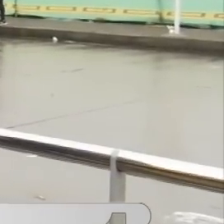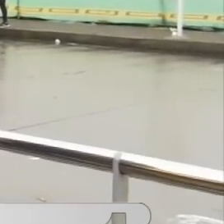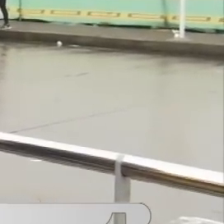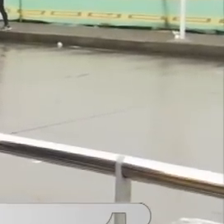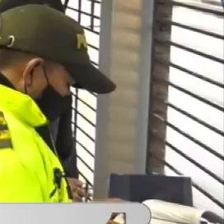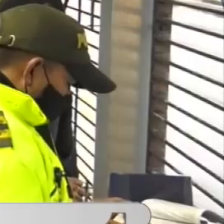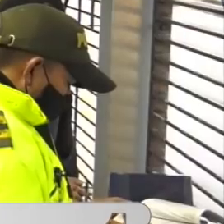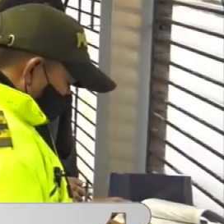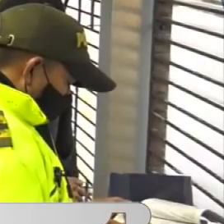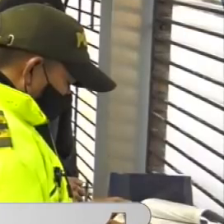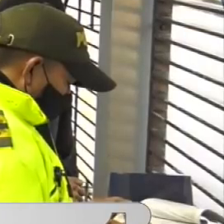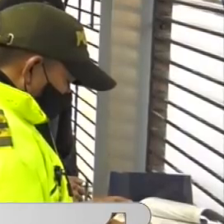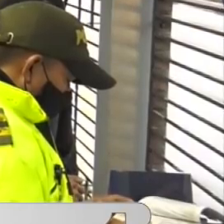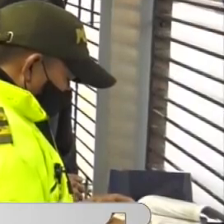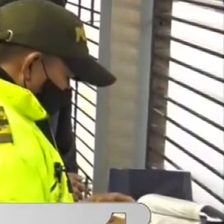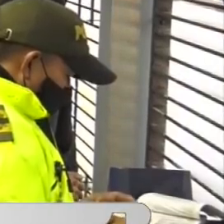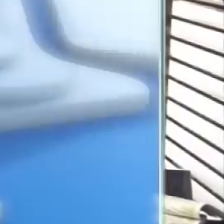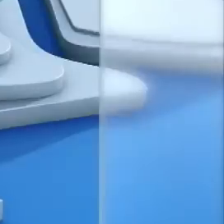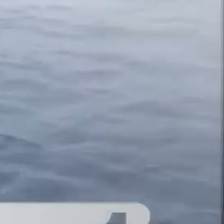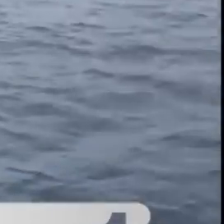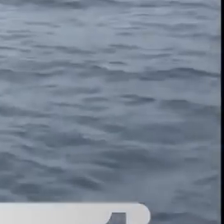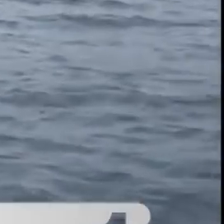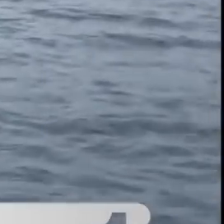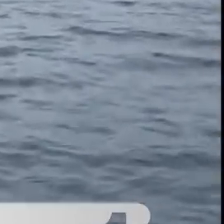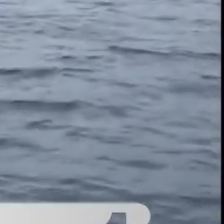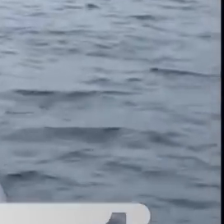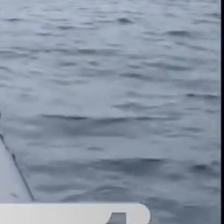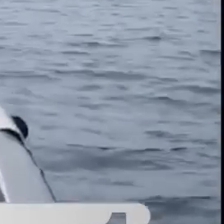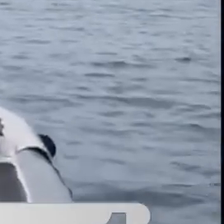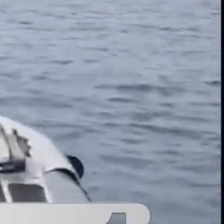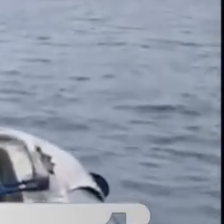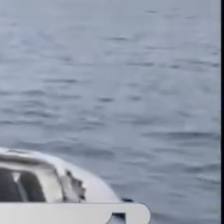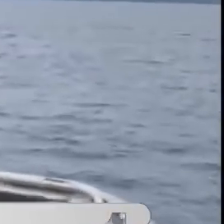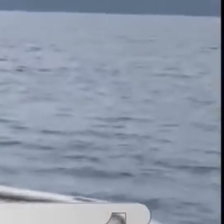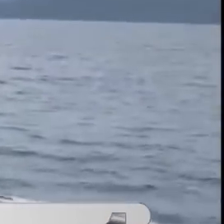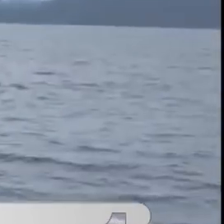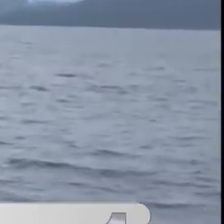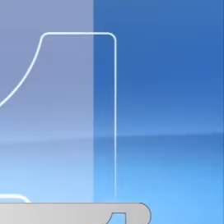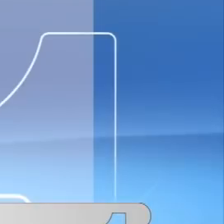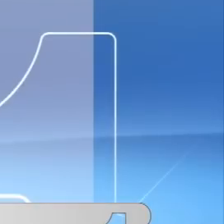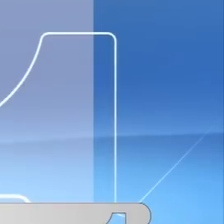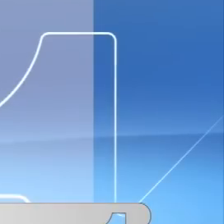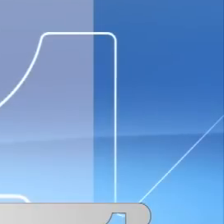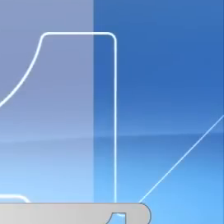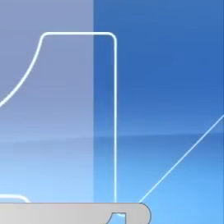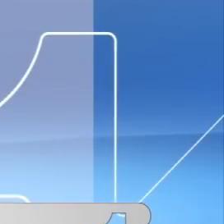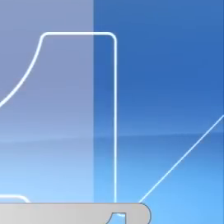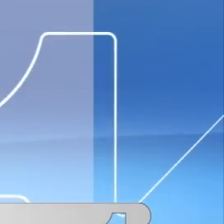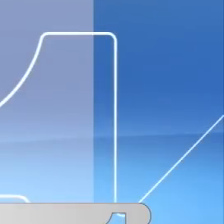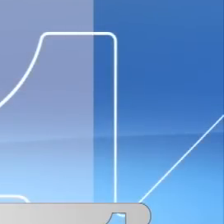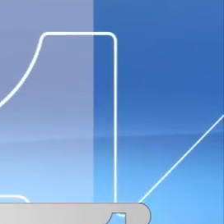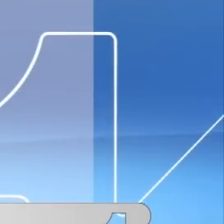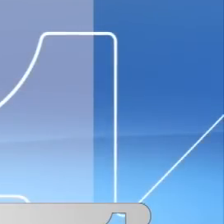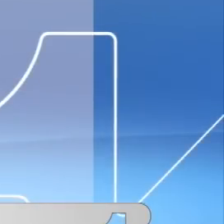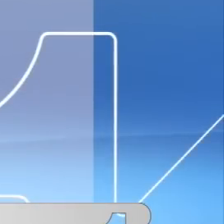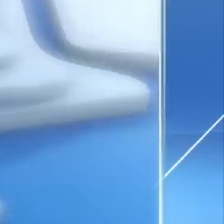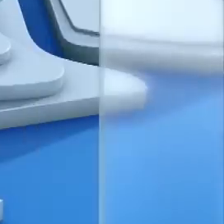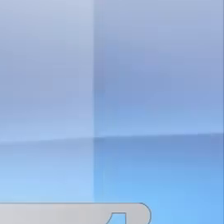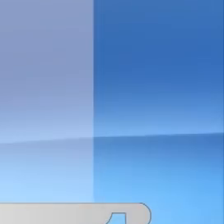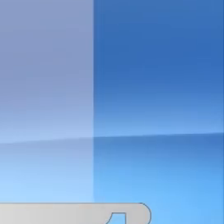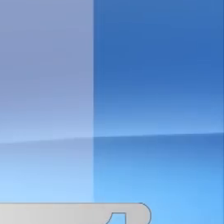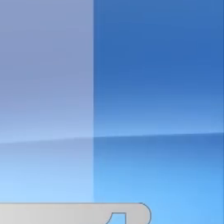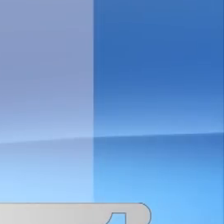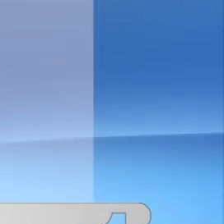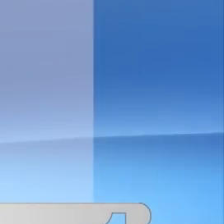refuerzan seguridad en Transmilenio. Naufragio en el Chocó, 3 migrantes rescatados y 11 fallecidos.